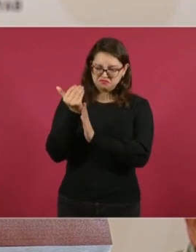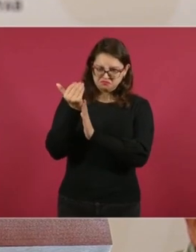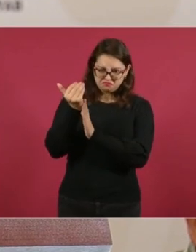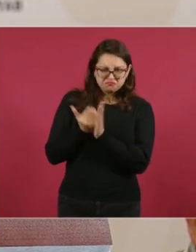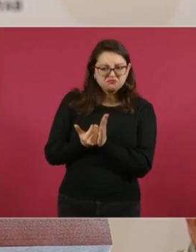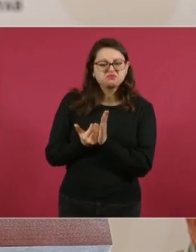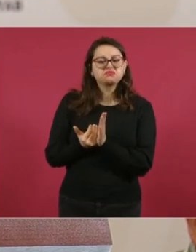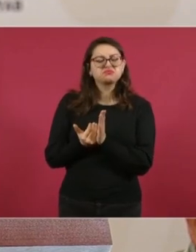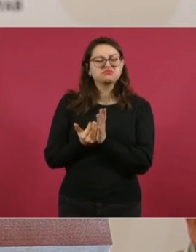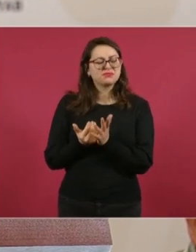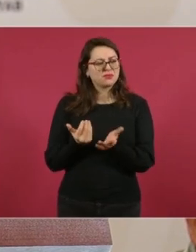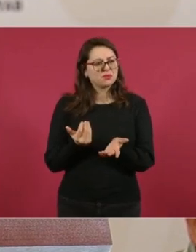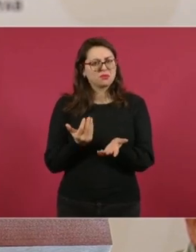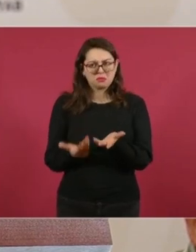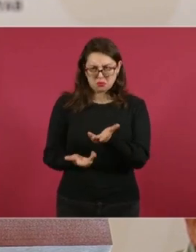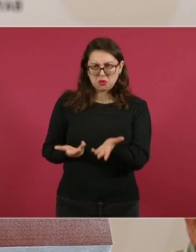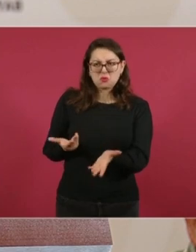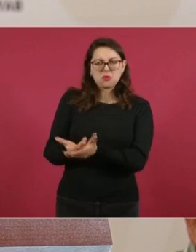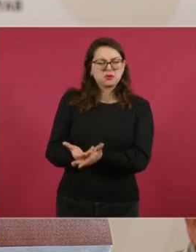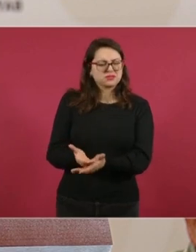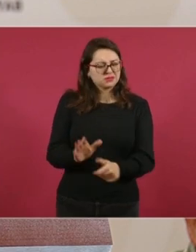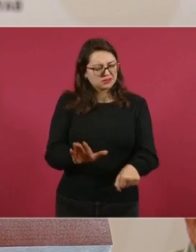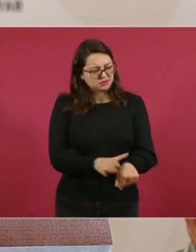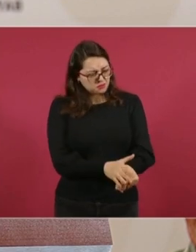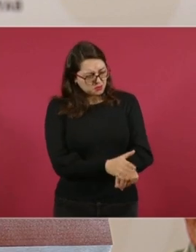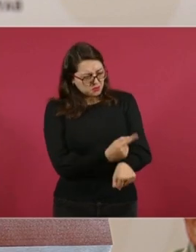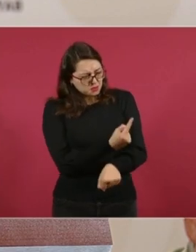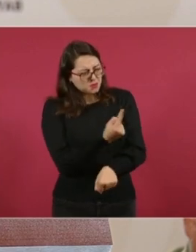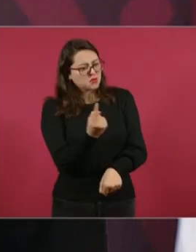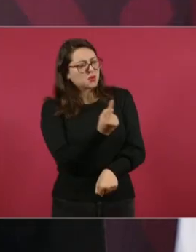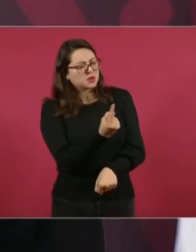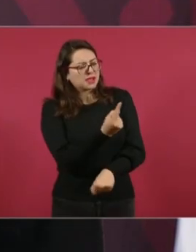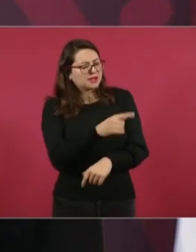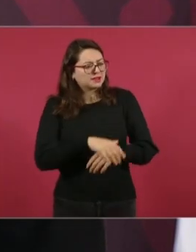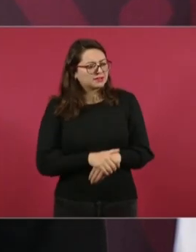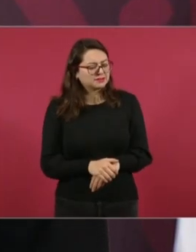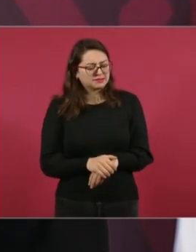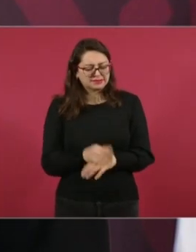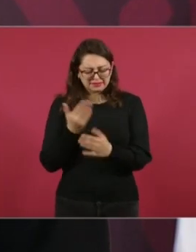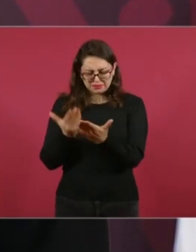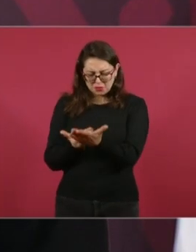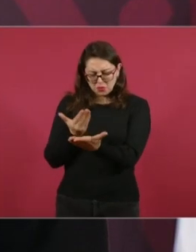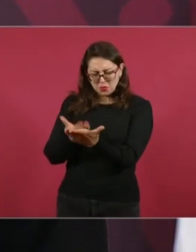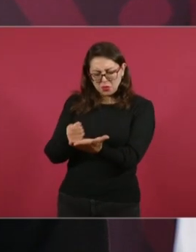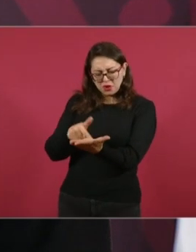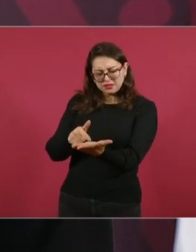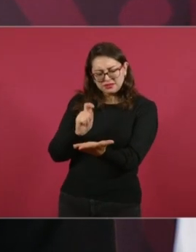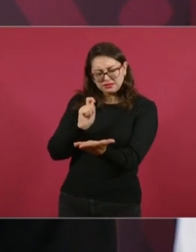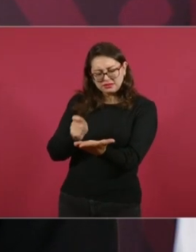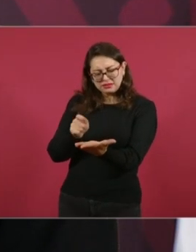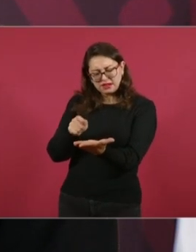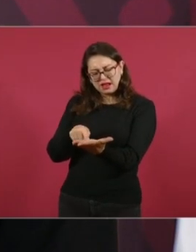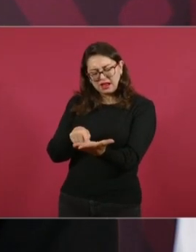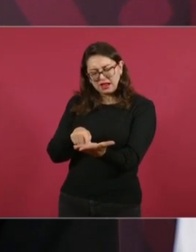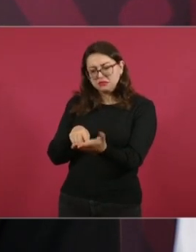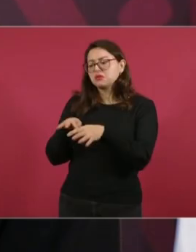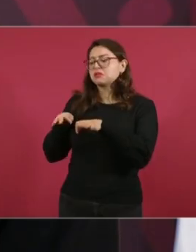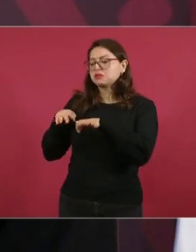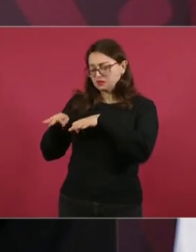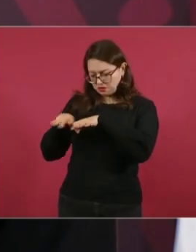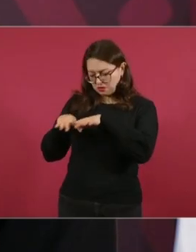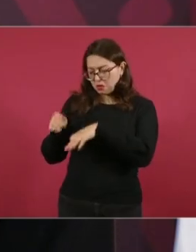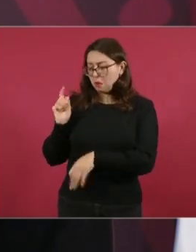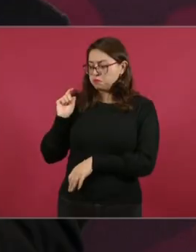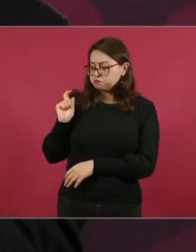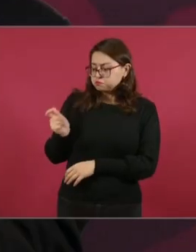al jubilarse, no va a recibir, si no